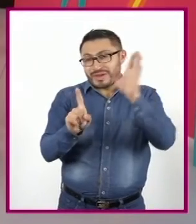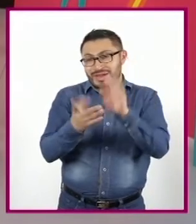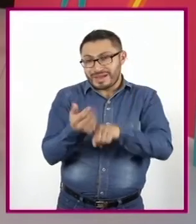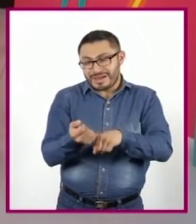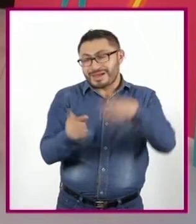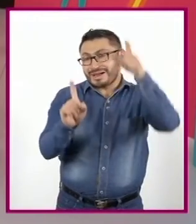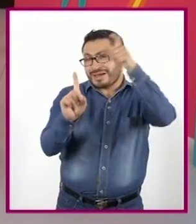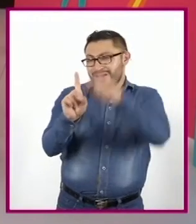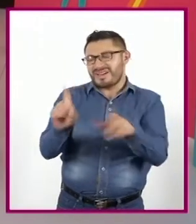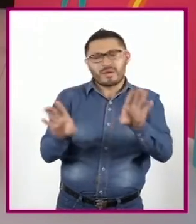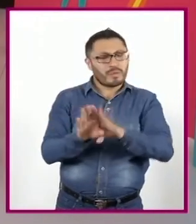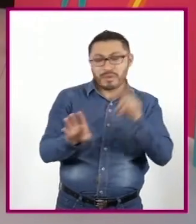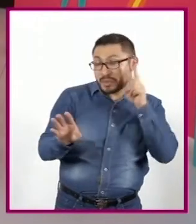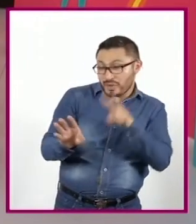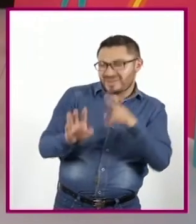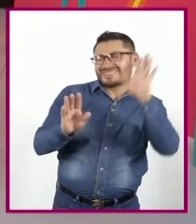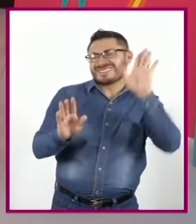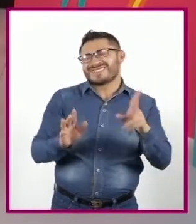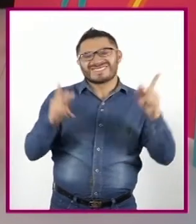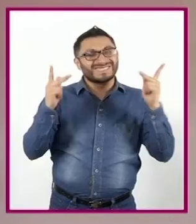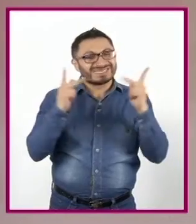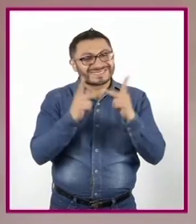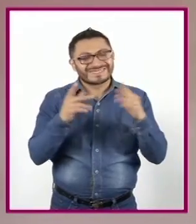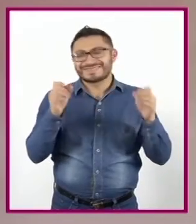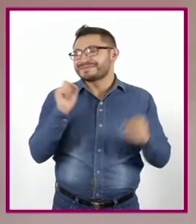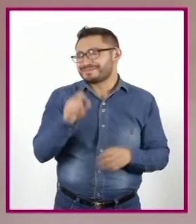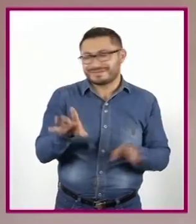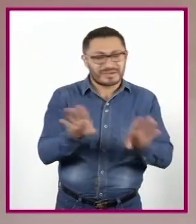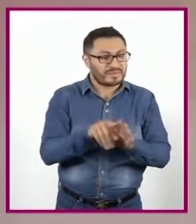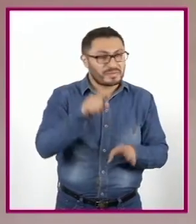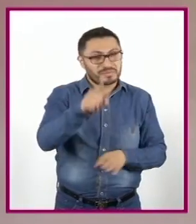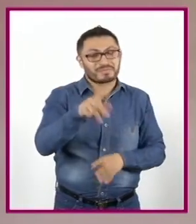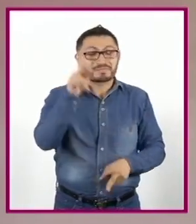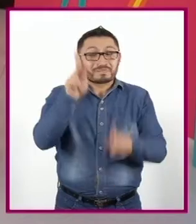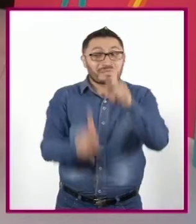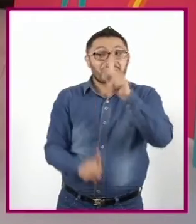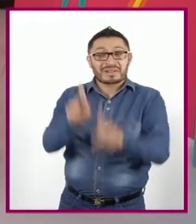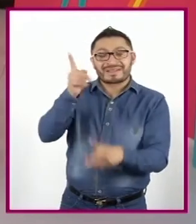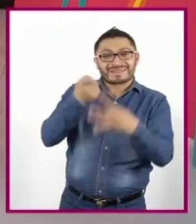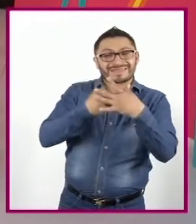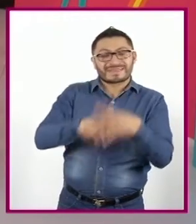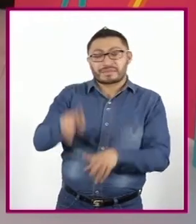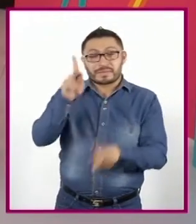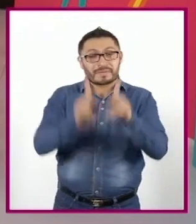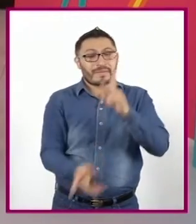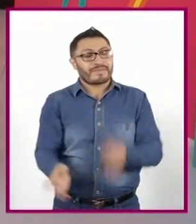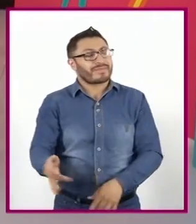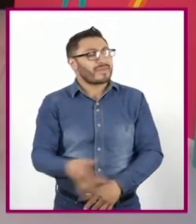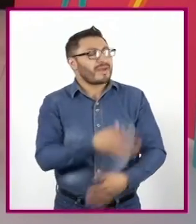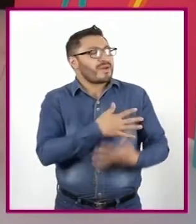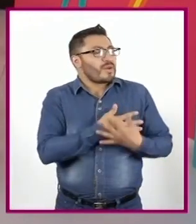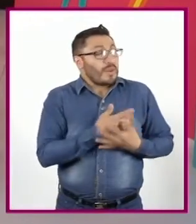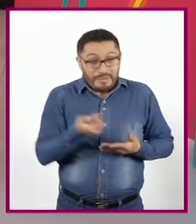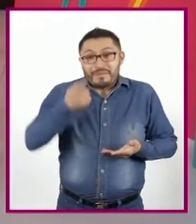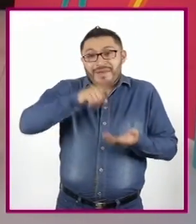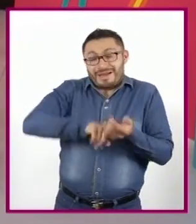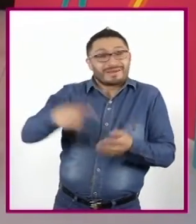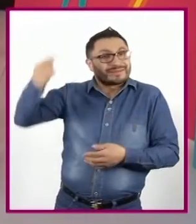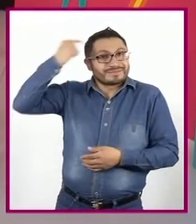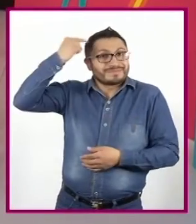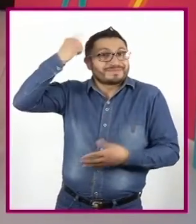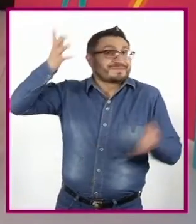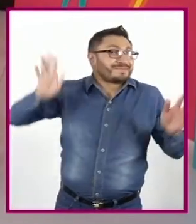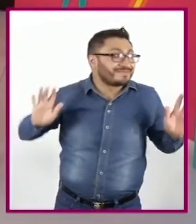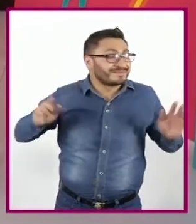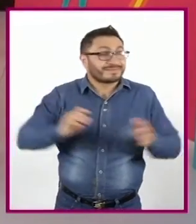Te parece Perfecto Hasta comienzas A crear conversaciones Románticas En tu cabeza En caso de